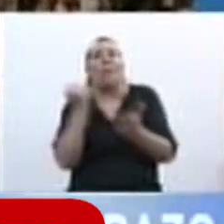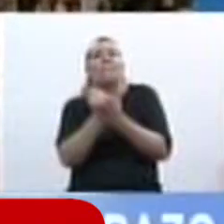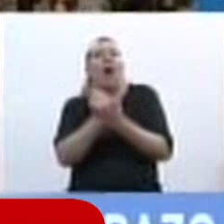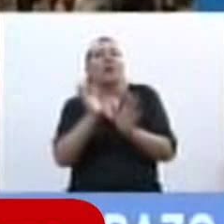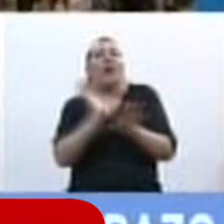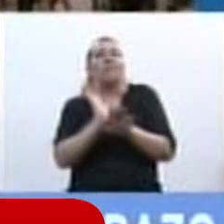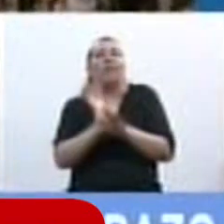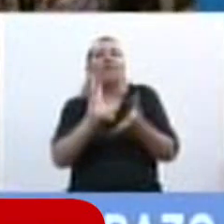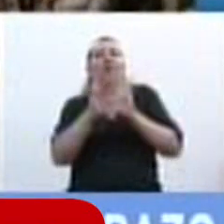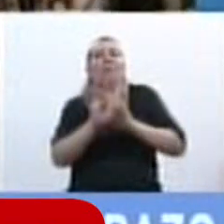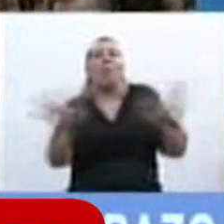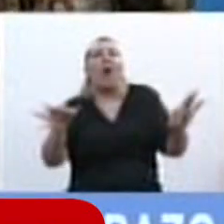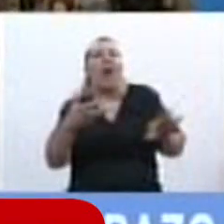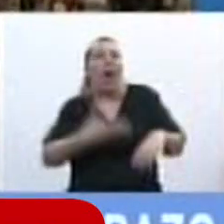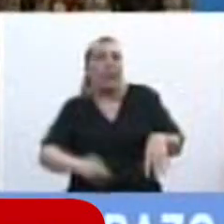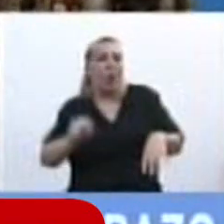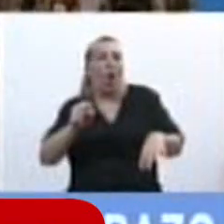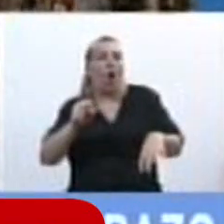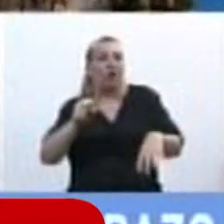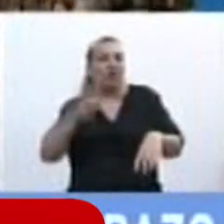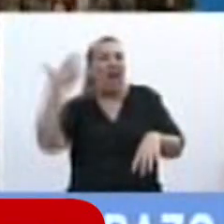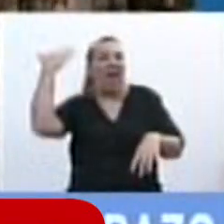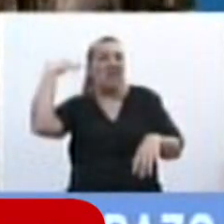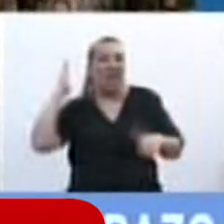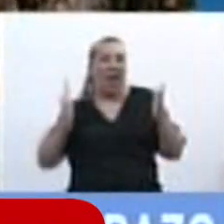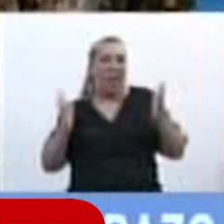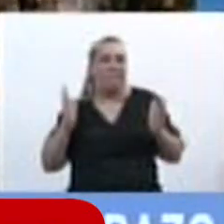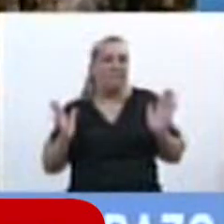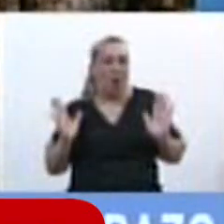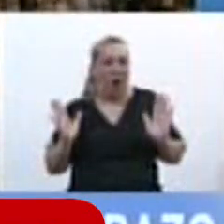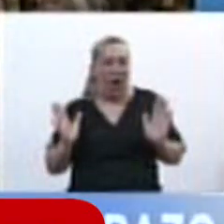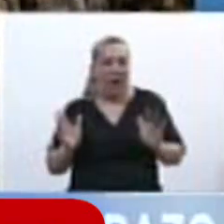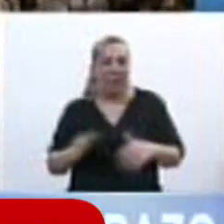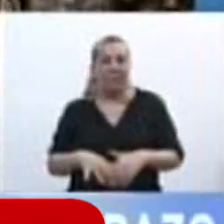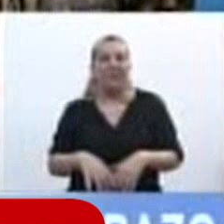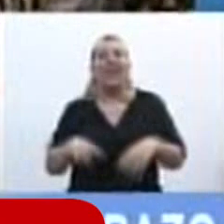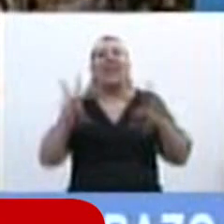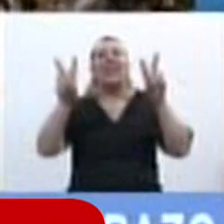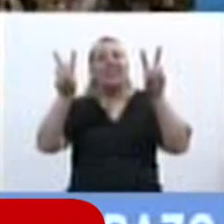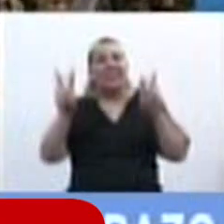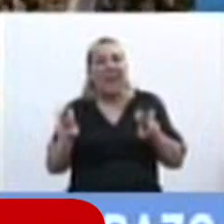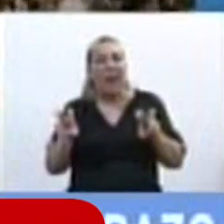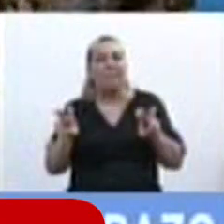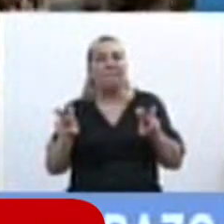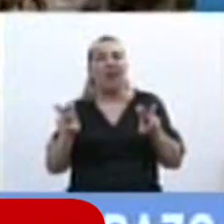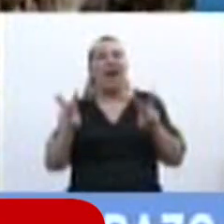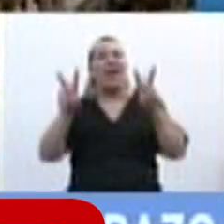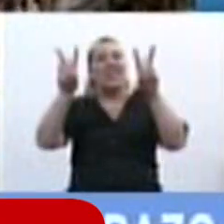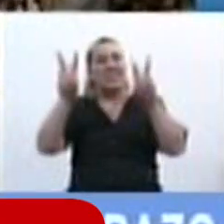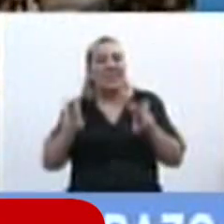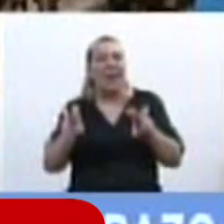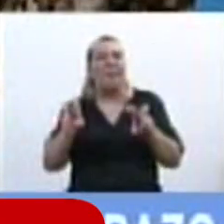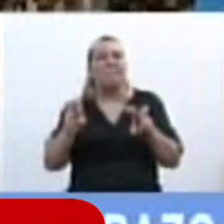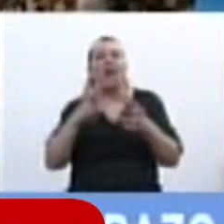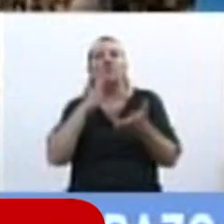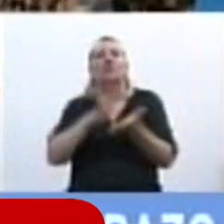una cuestión abortiva también en aquellas épocas. Es decir, los temas de la sociedad que